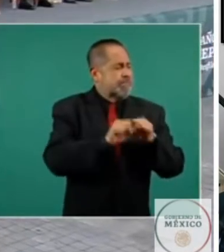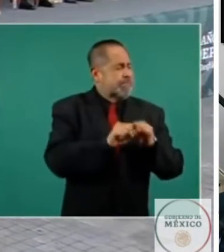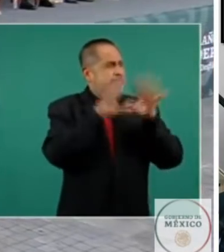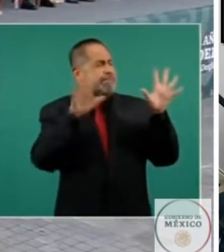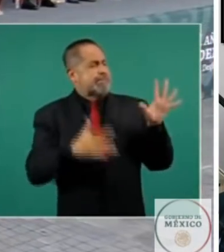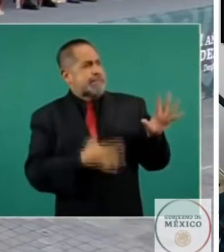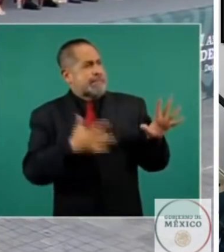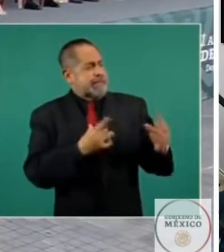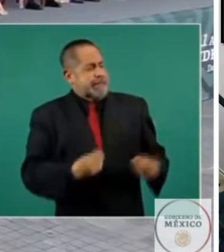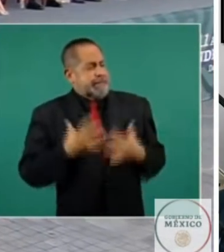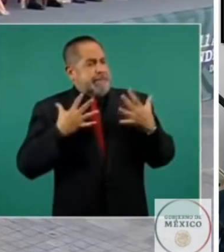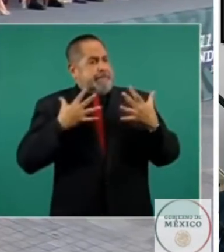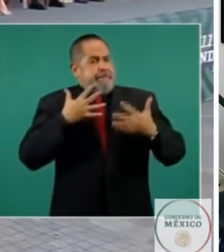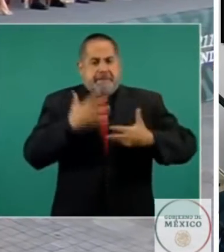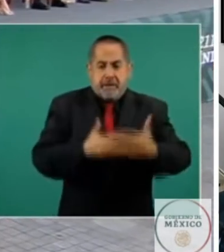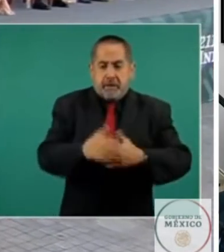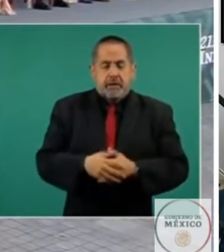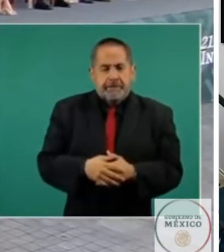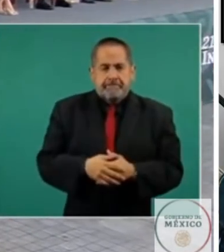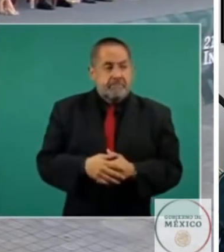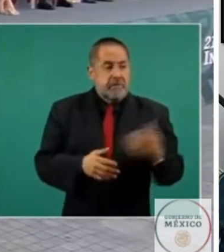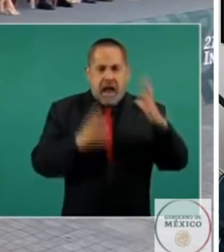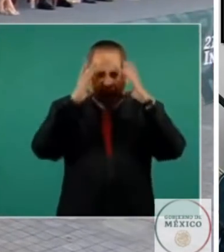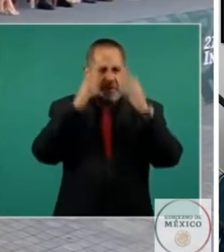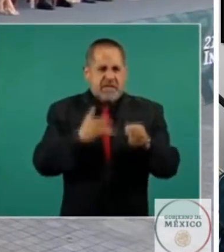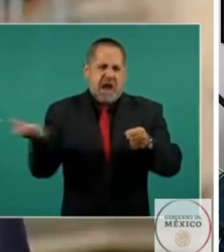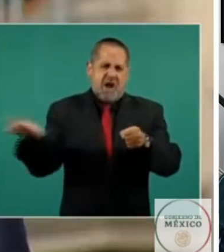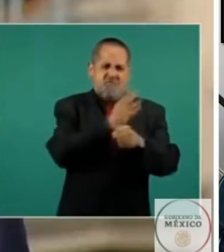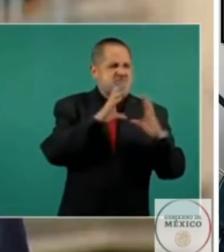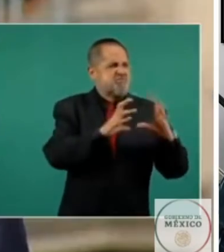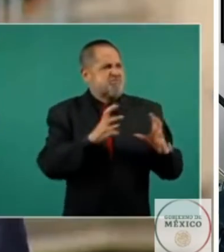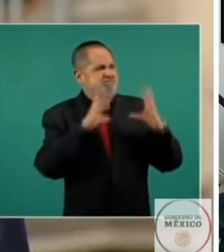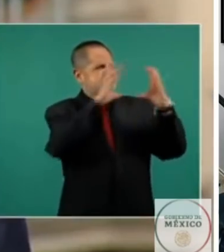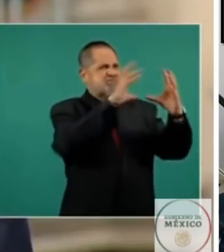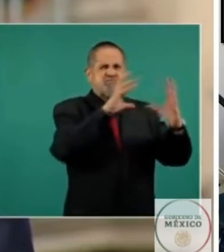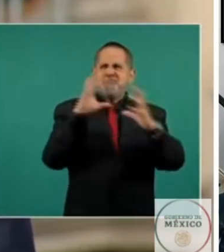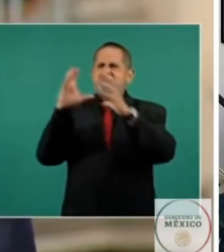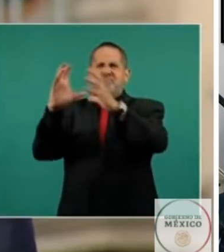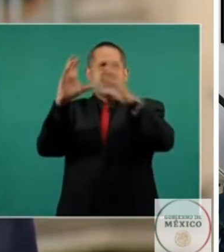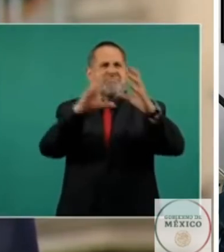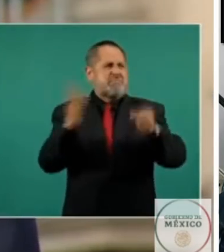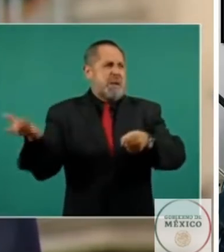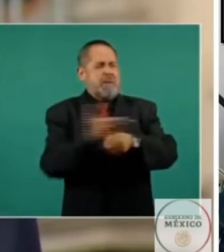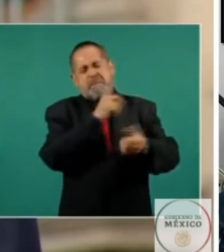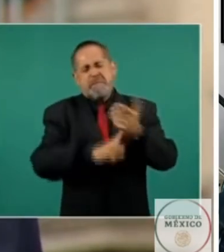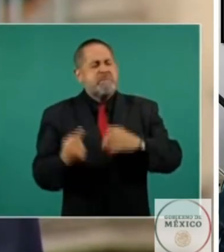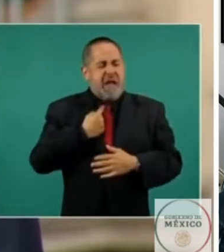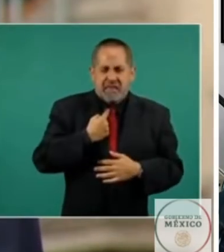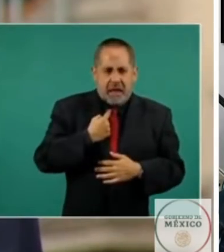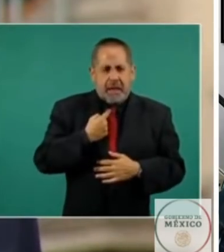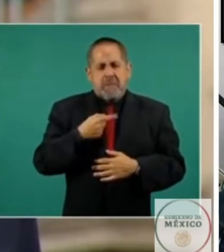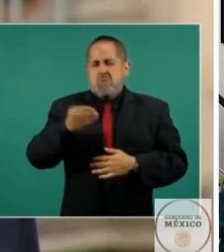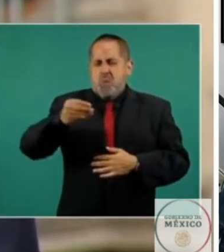presidente de Cuba. Estos señores de la oposición, la verdad, son unos verdaderos cínicos hipócritas.